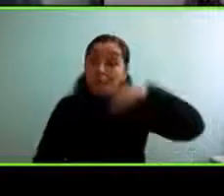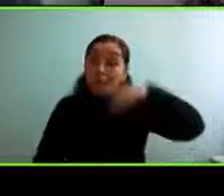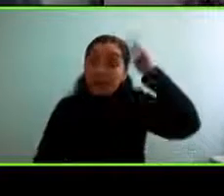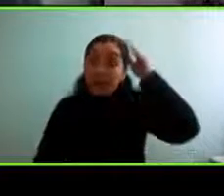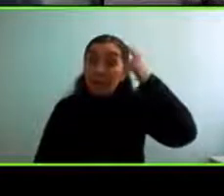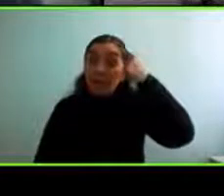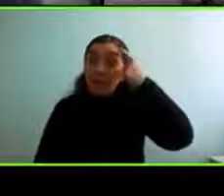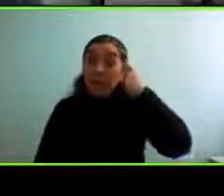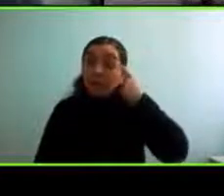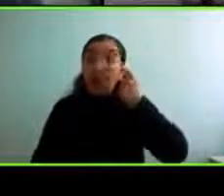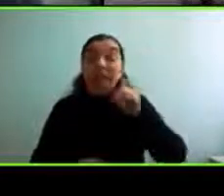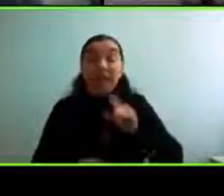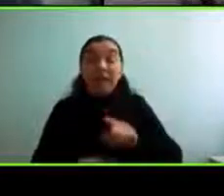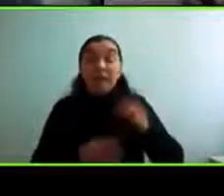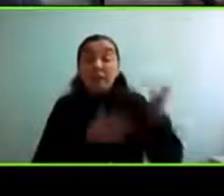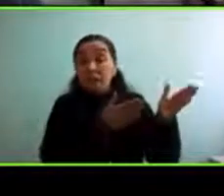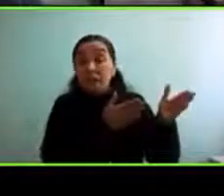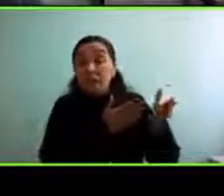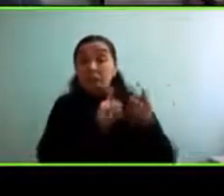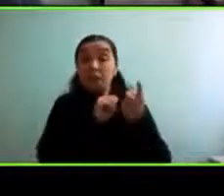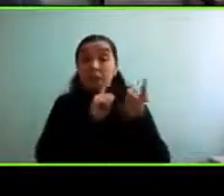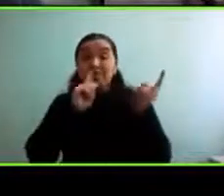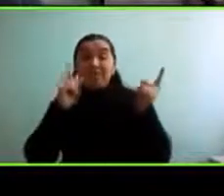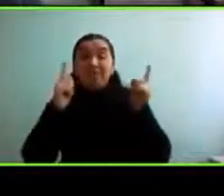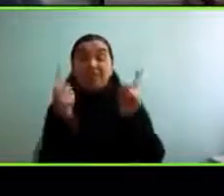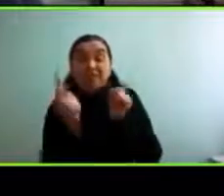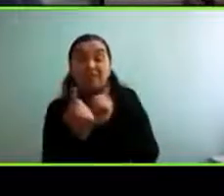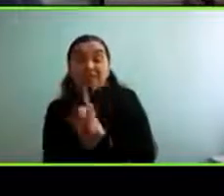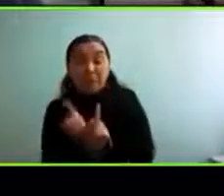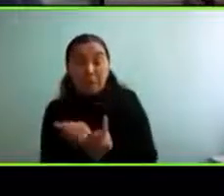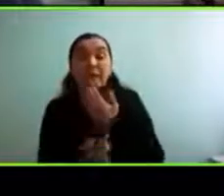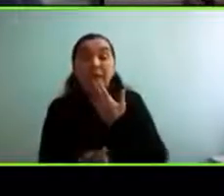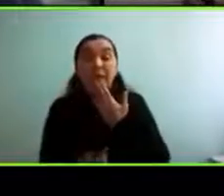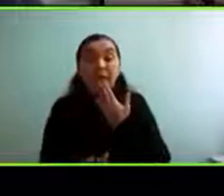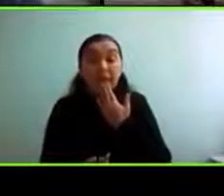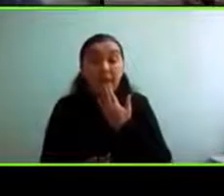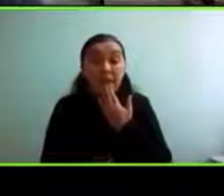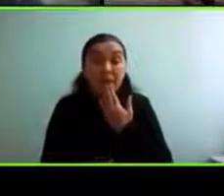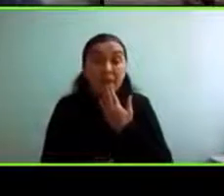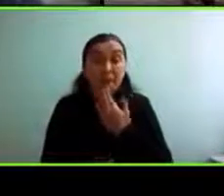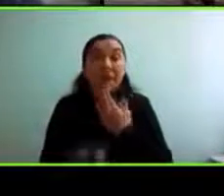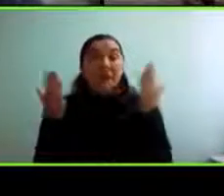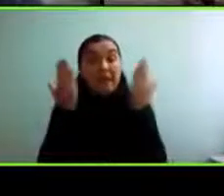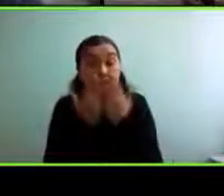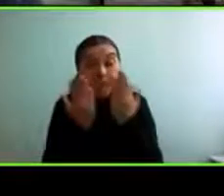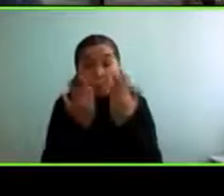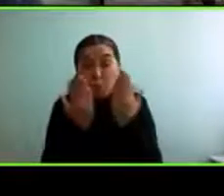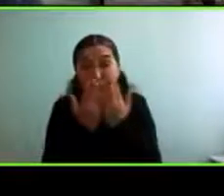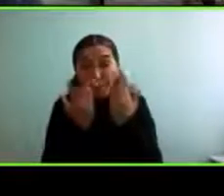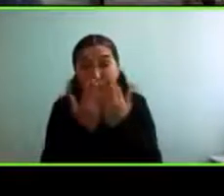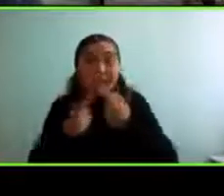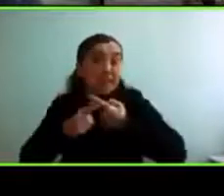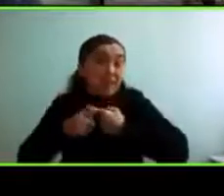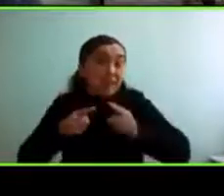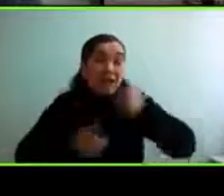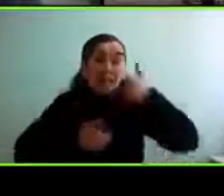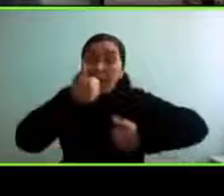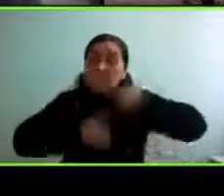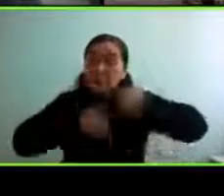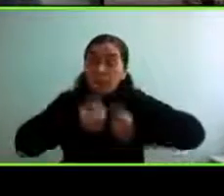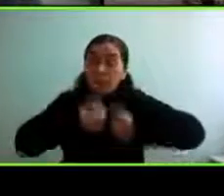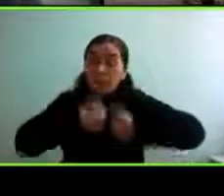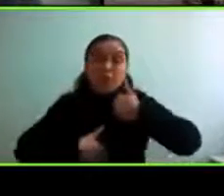transitando y vamos de alguna forma también haciendo que más estudiantes de diferentes profesiones se vayan